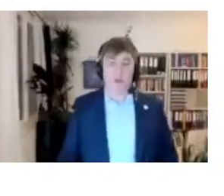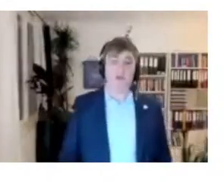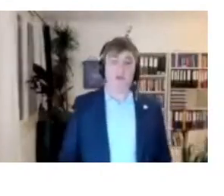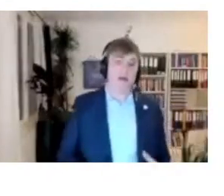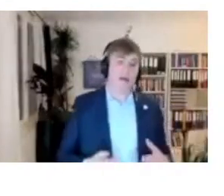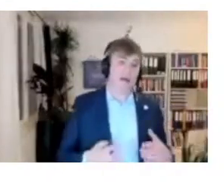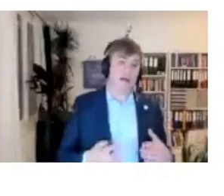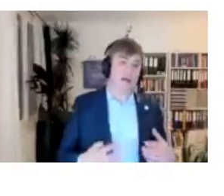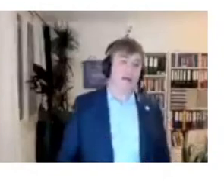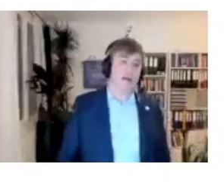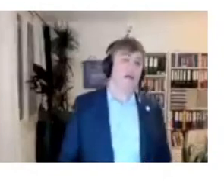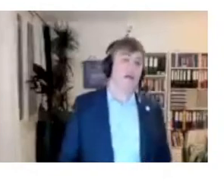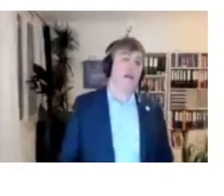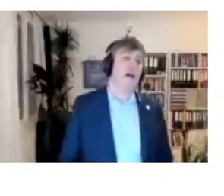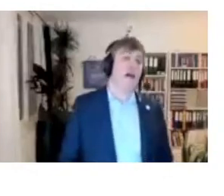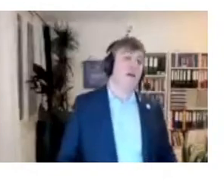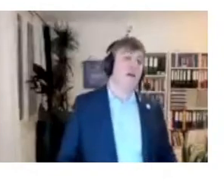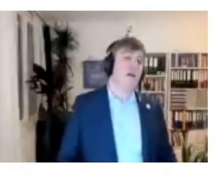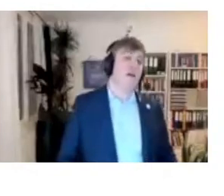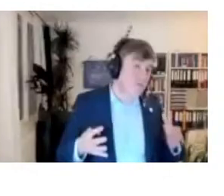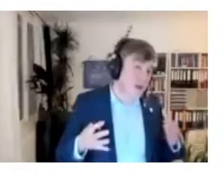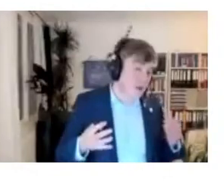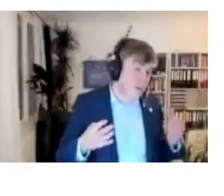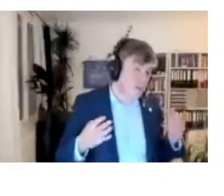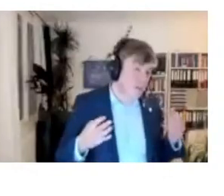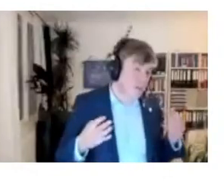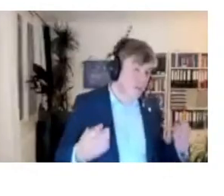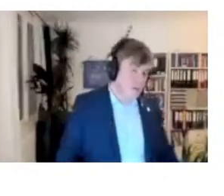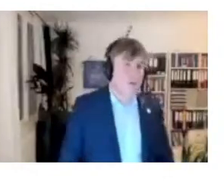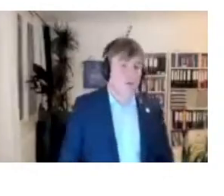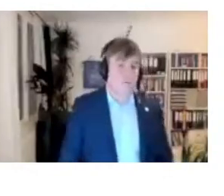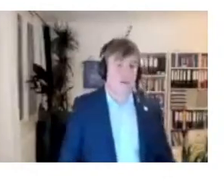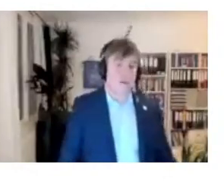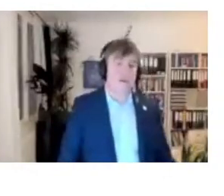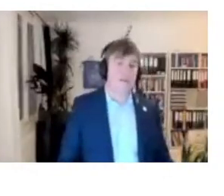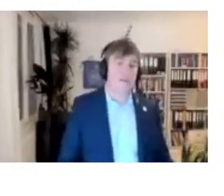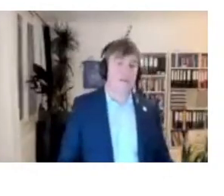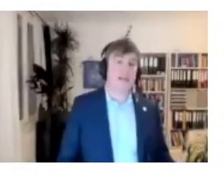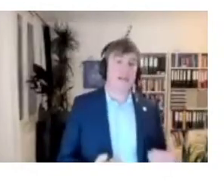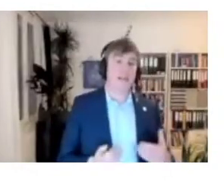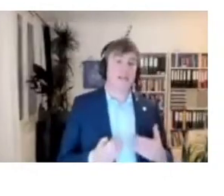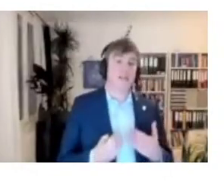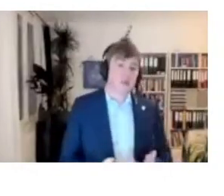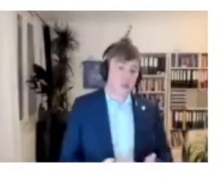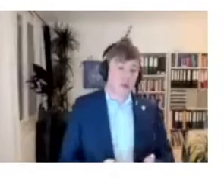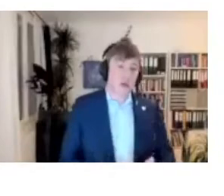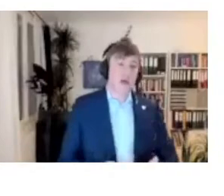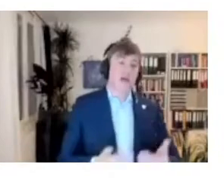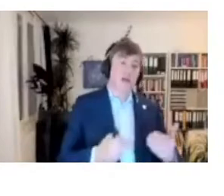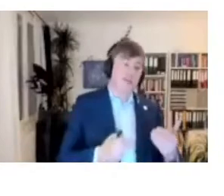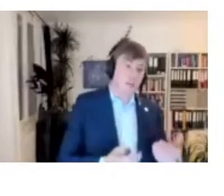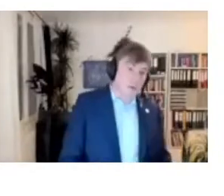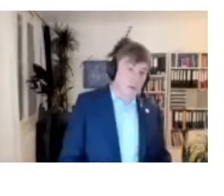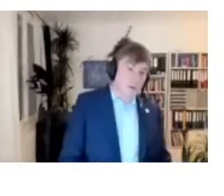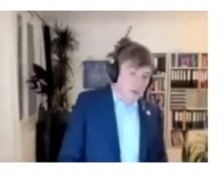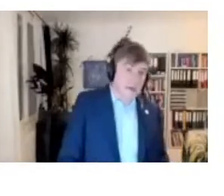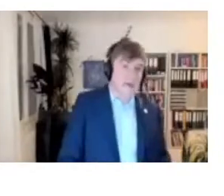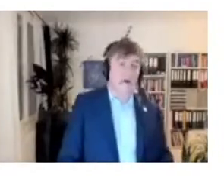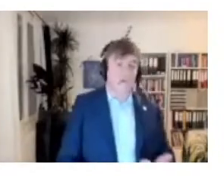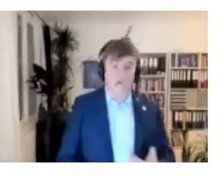aplicaciones y la keeping Zero Rating, porque hemos demostrado que la prohibición de Zero Rating es realmente buena para la